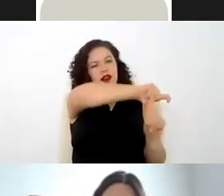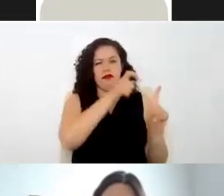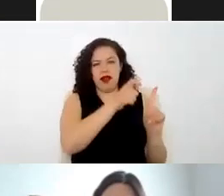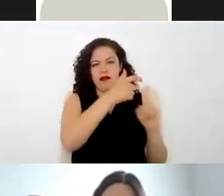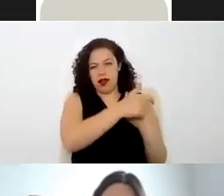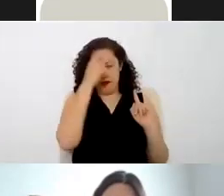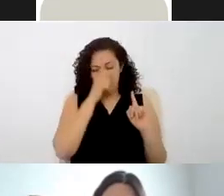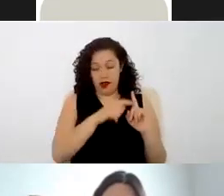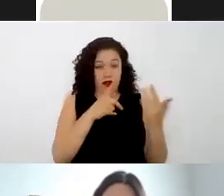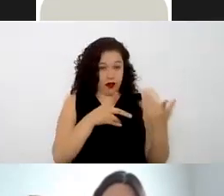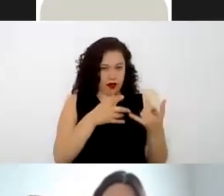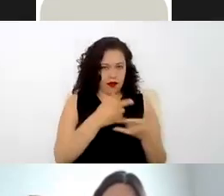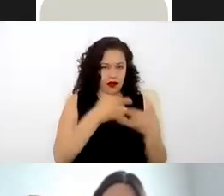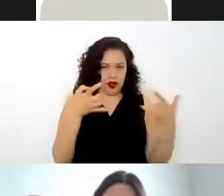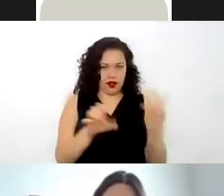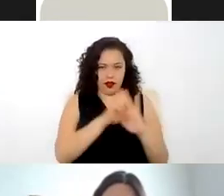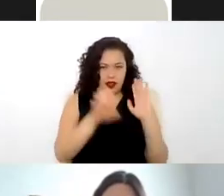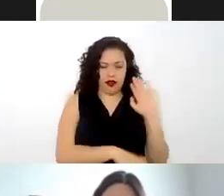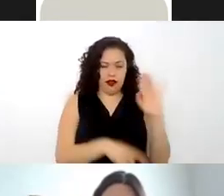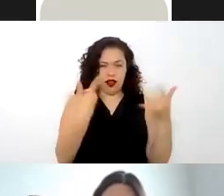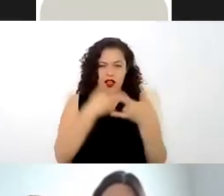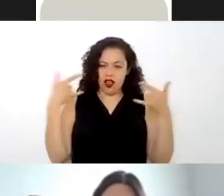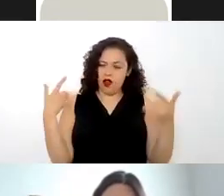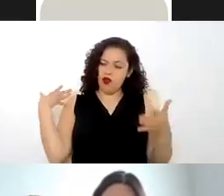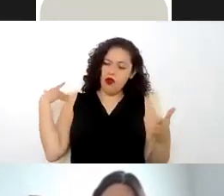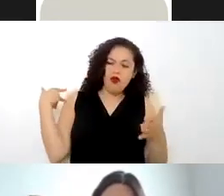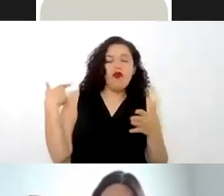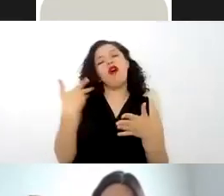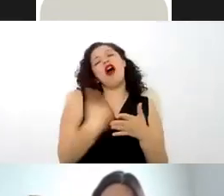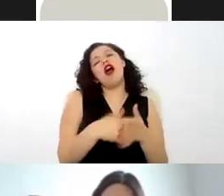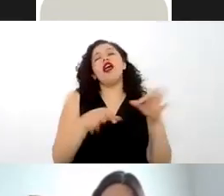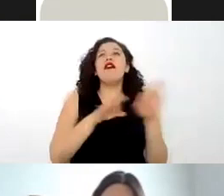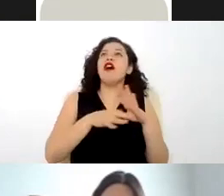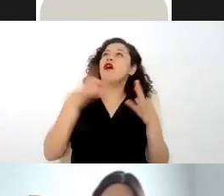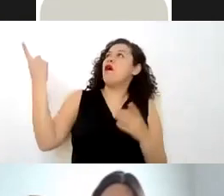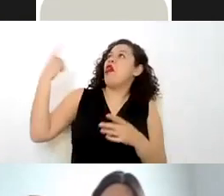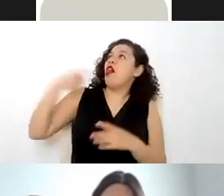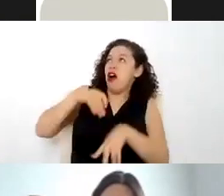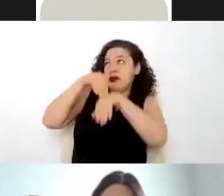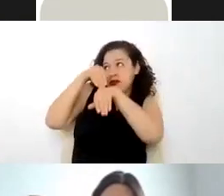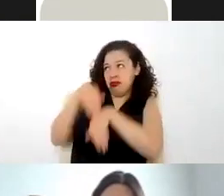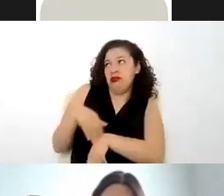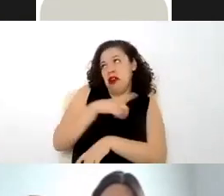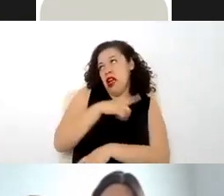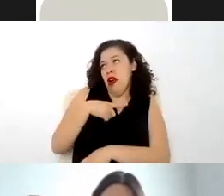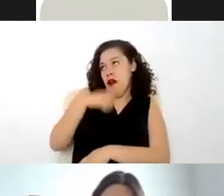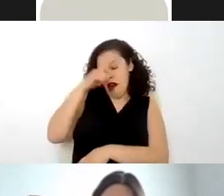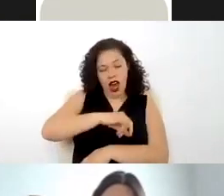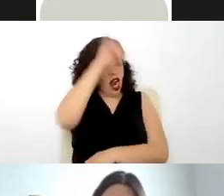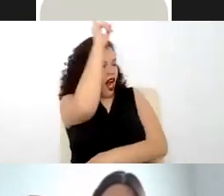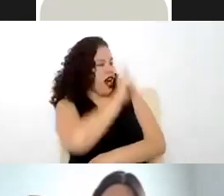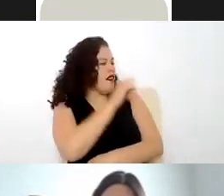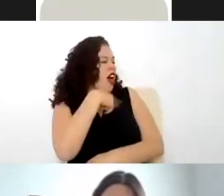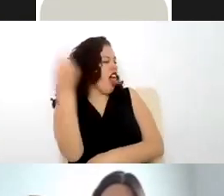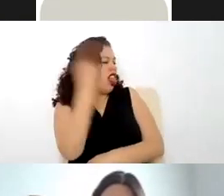histórico entendemos que el trabajador está en una situación de subordinación frente al patrón. Entonces justamente el